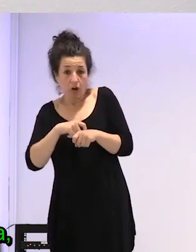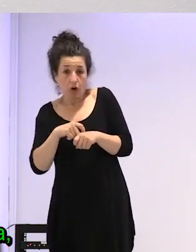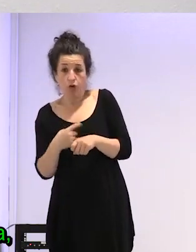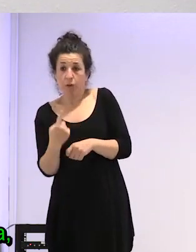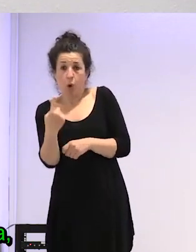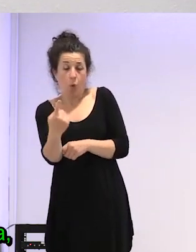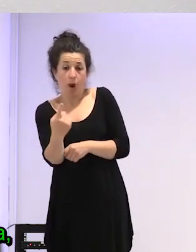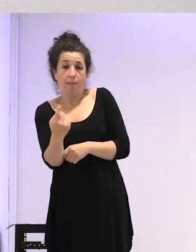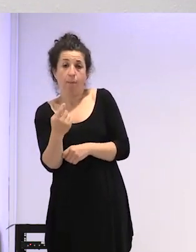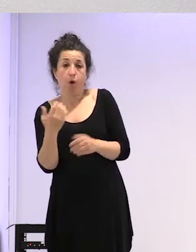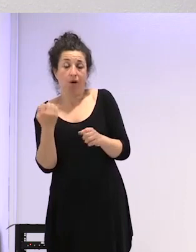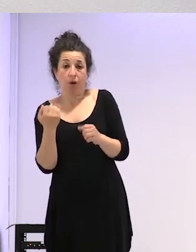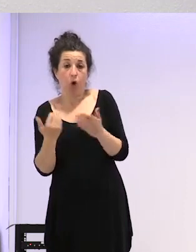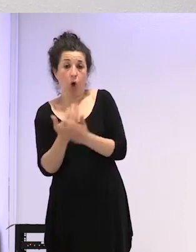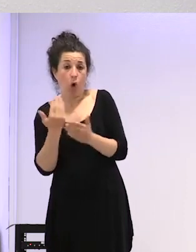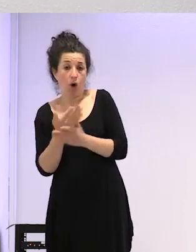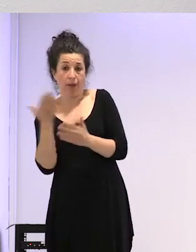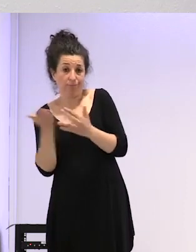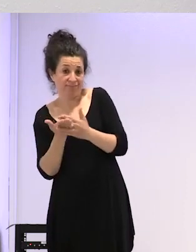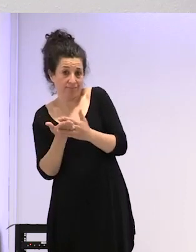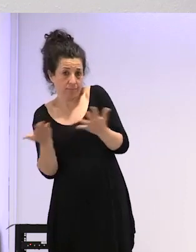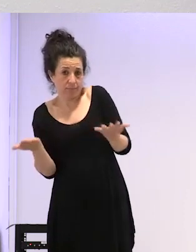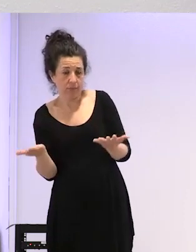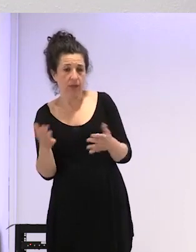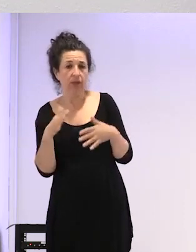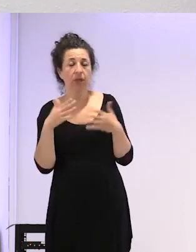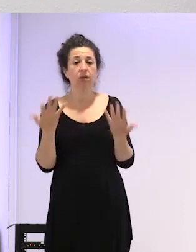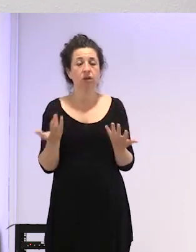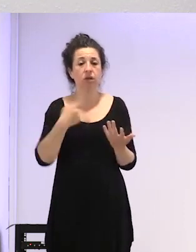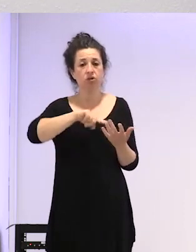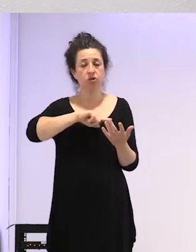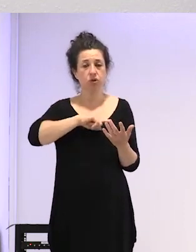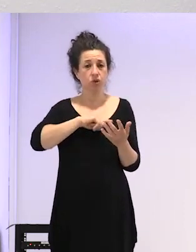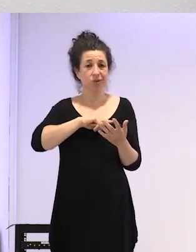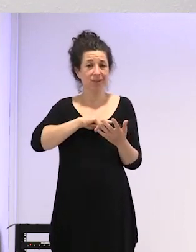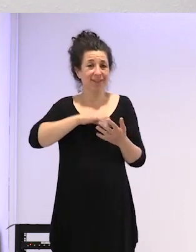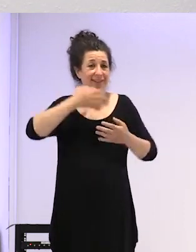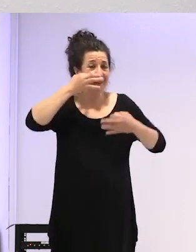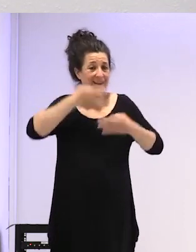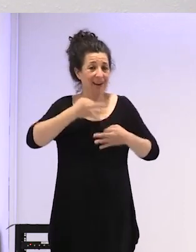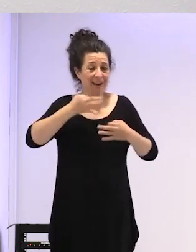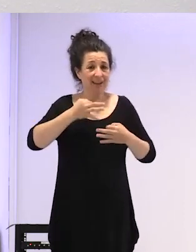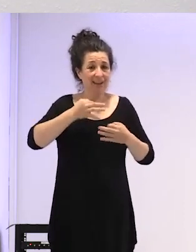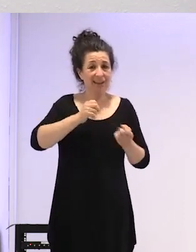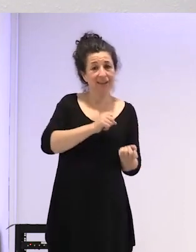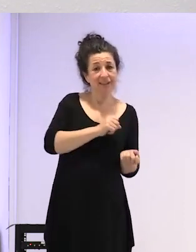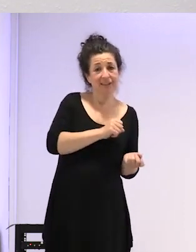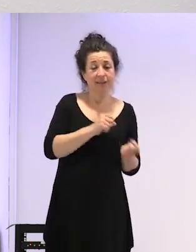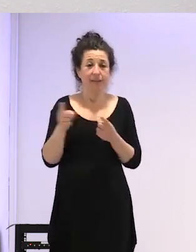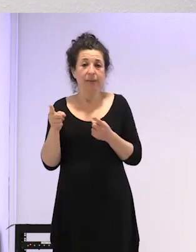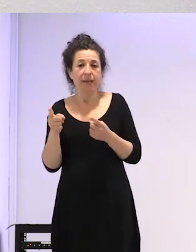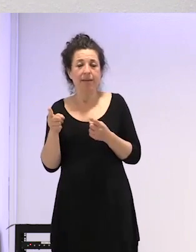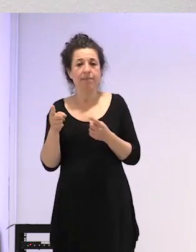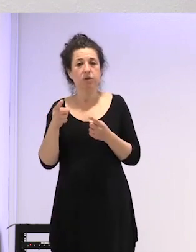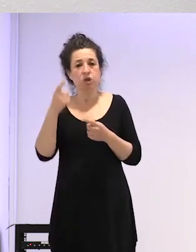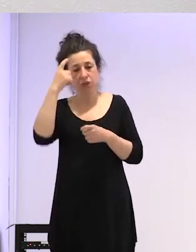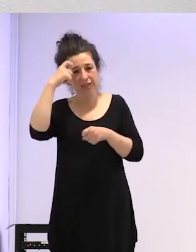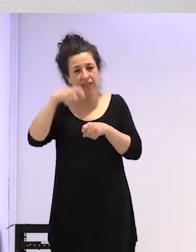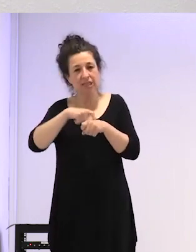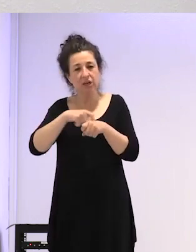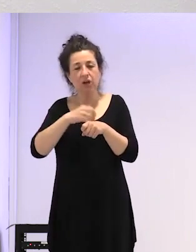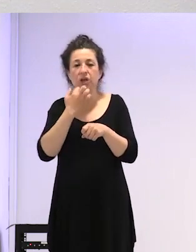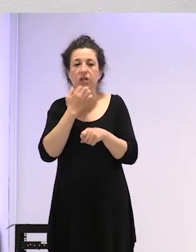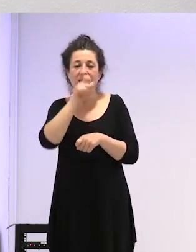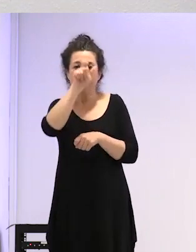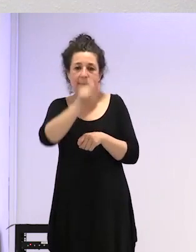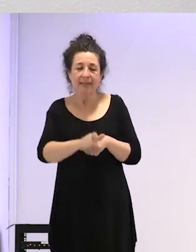tiempo parcial ¿vale? por lo tanto nosotros básicamente derivamos a las psicólogas si la persona lo desea si la